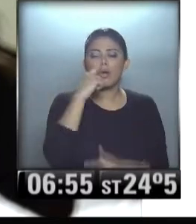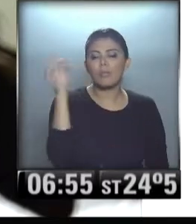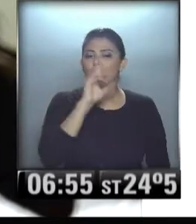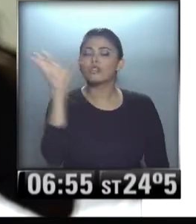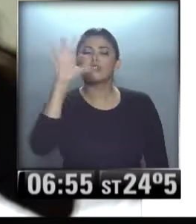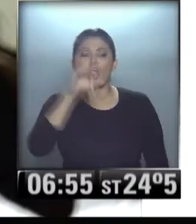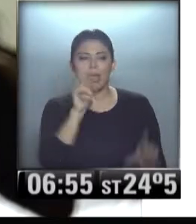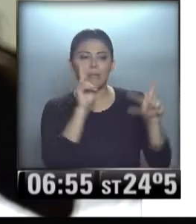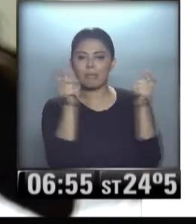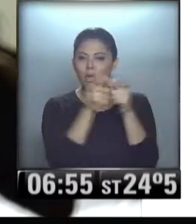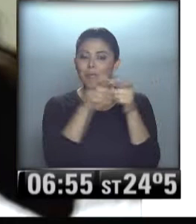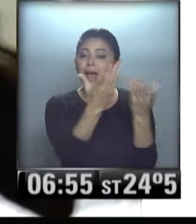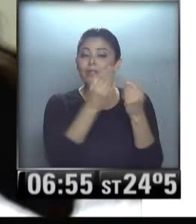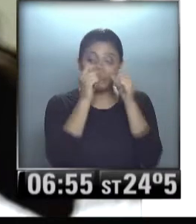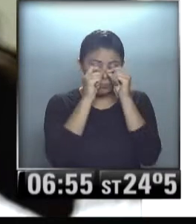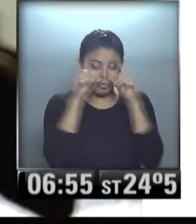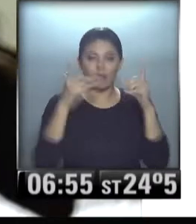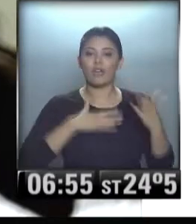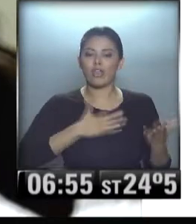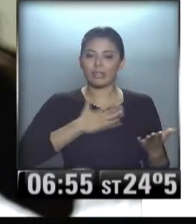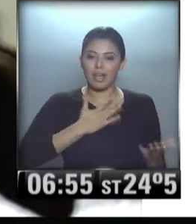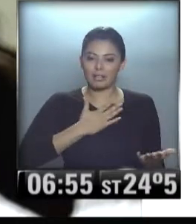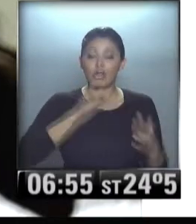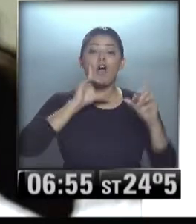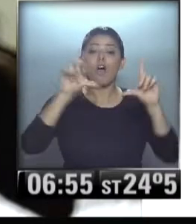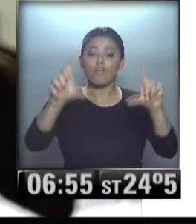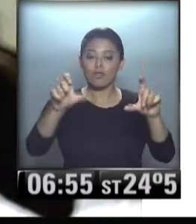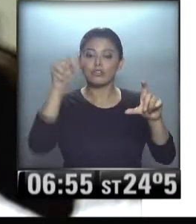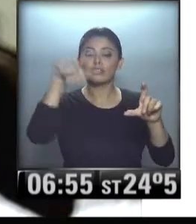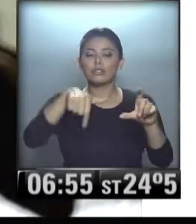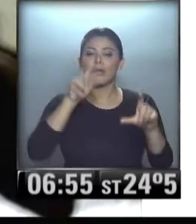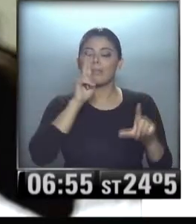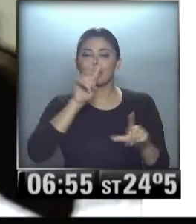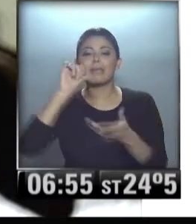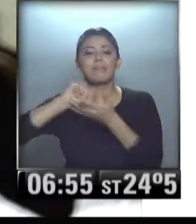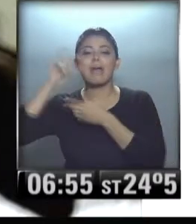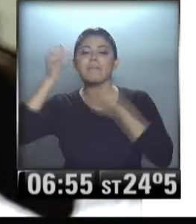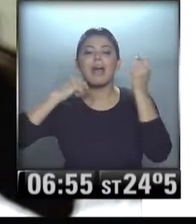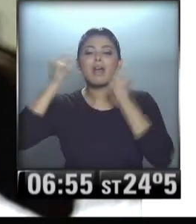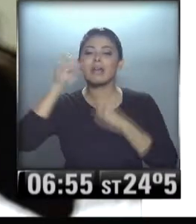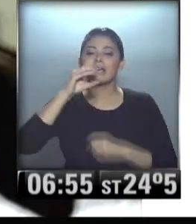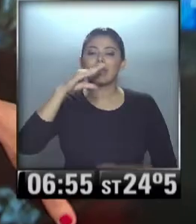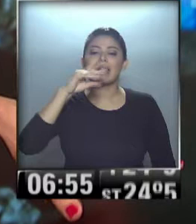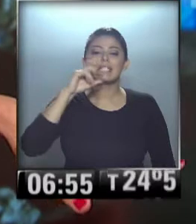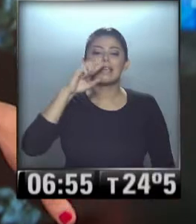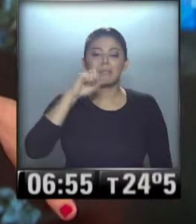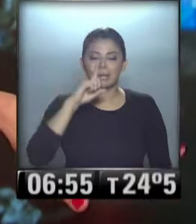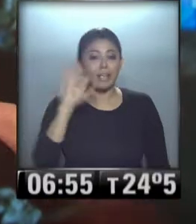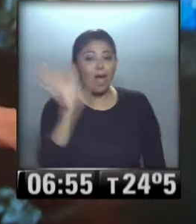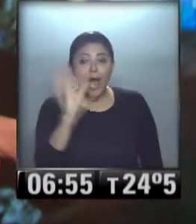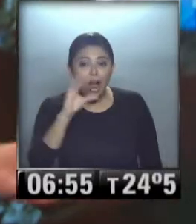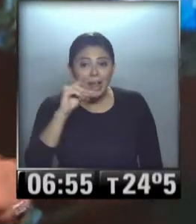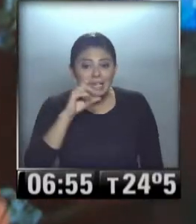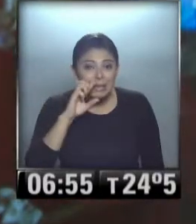los días el programa que nos ayuda a despertarnos con alegría. En la foto, el que te mira desde Paraguay. Es Chipi. Chipi. Chipi. Hola,